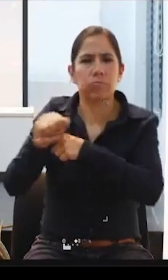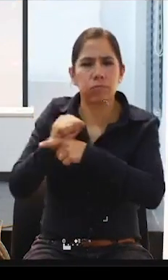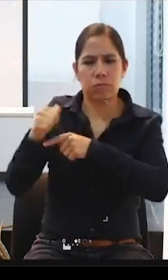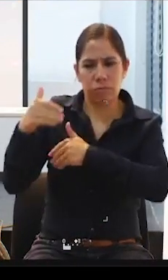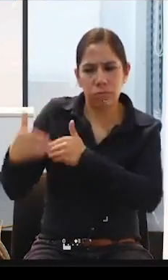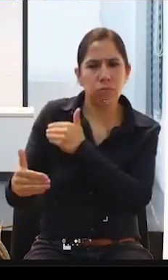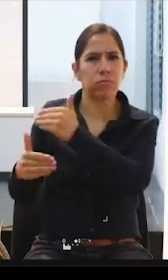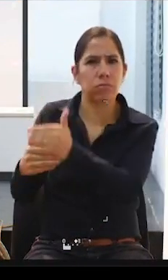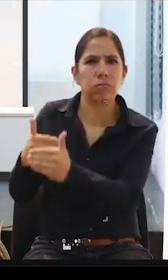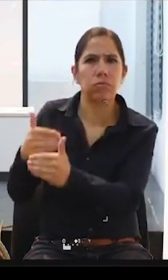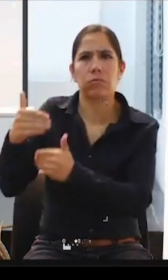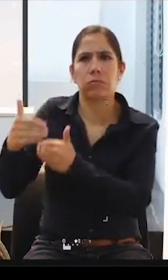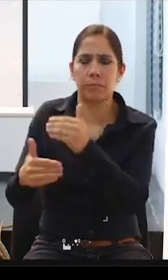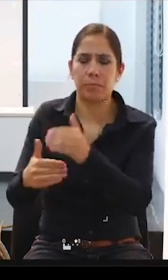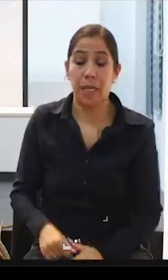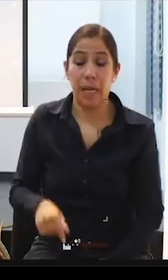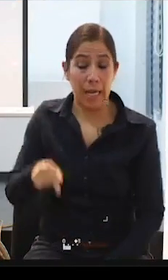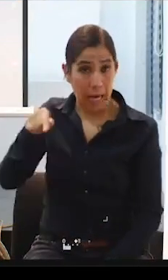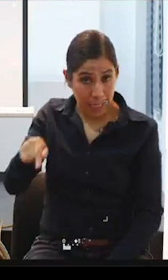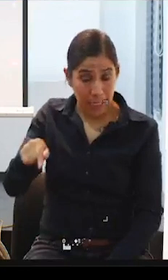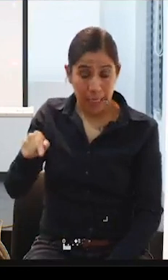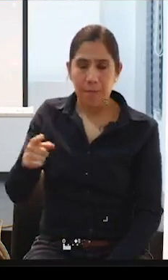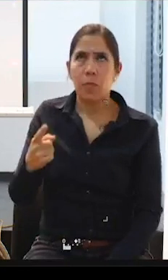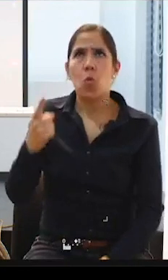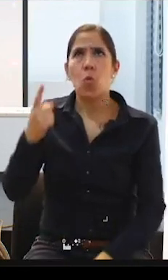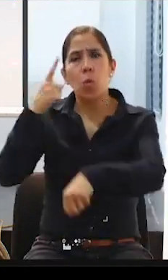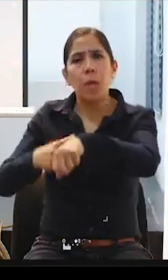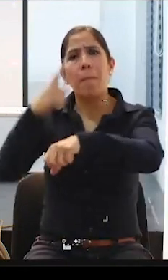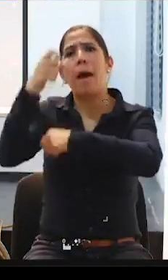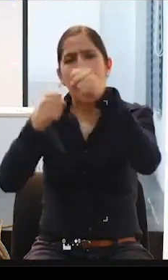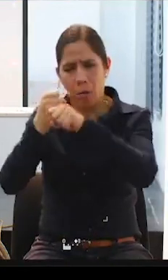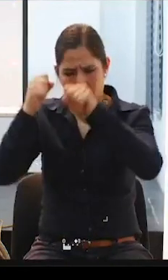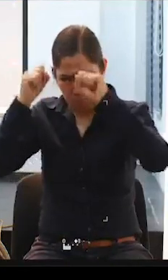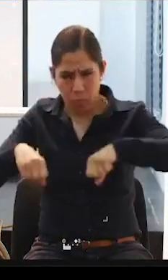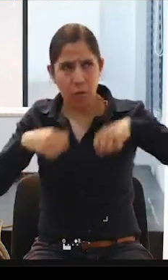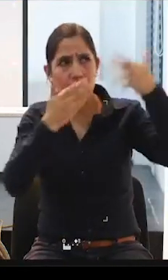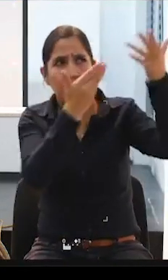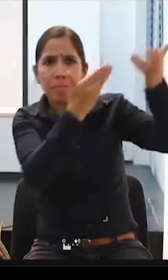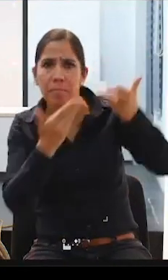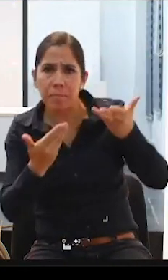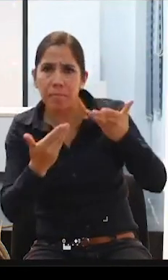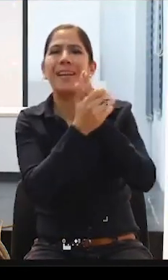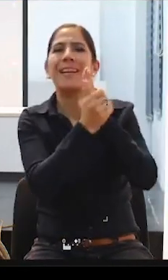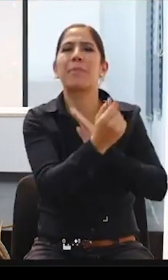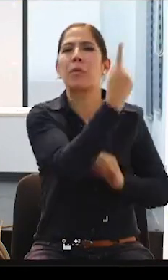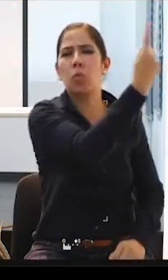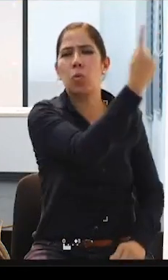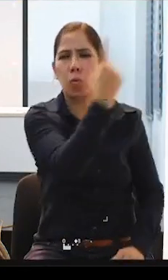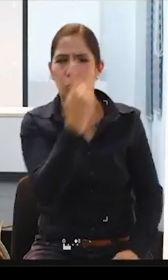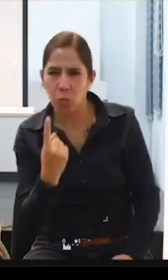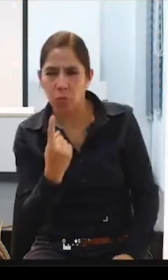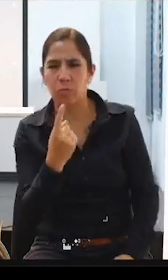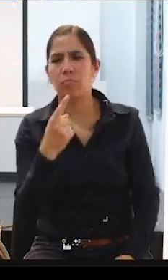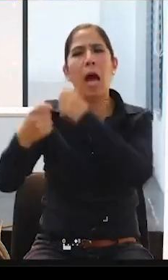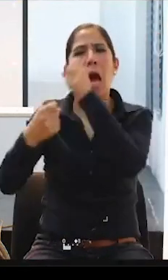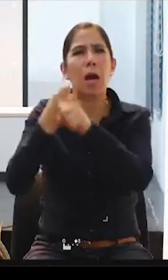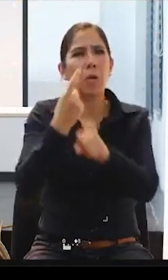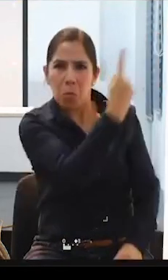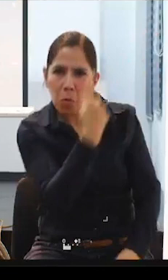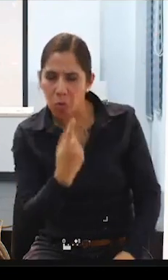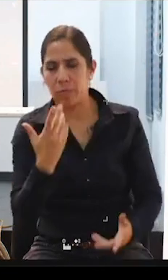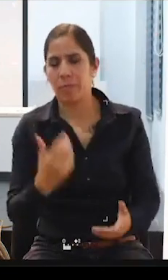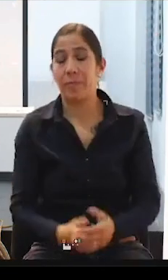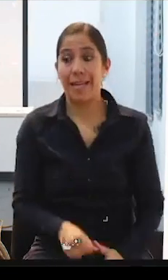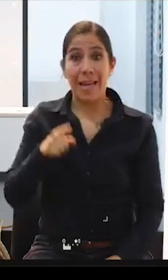invitar un experto al año y fue así como en el año 2008 se invita al señor Kauta San, que es uno de los pioneros de vida